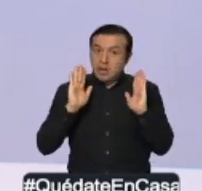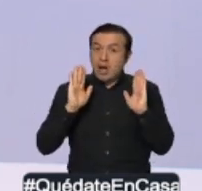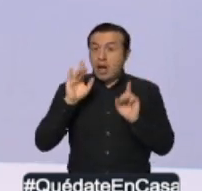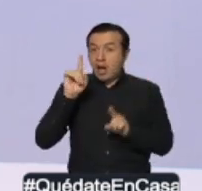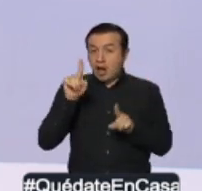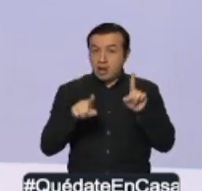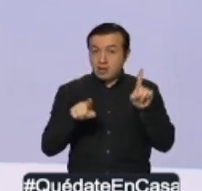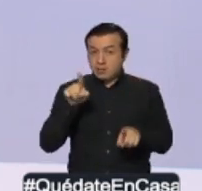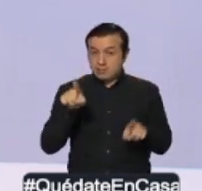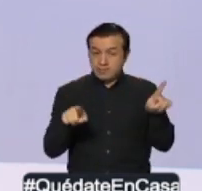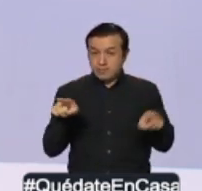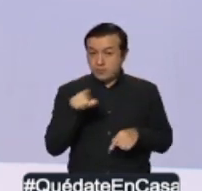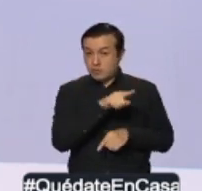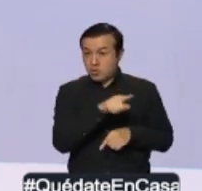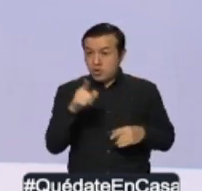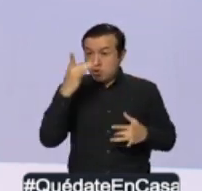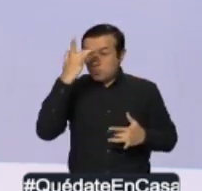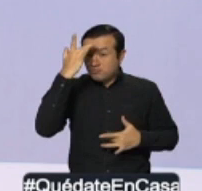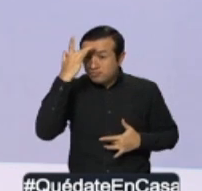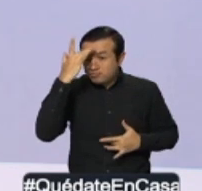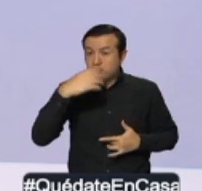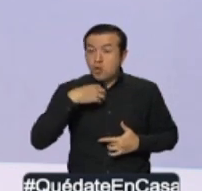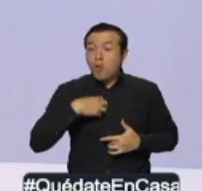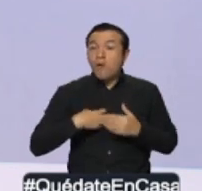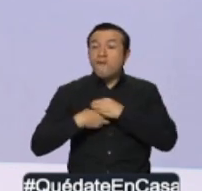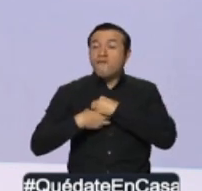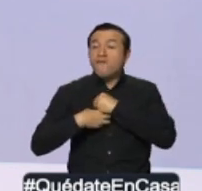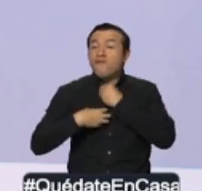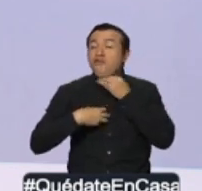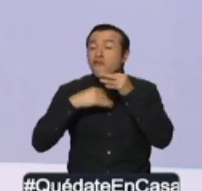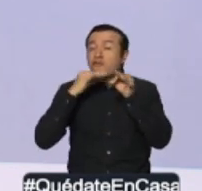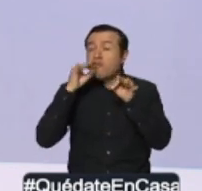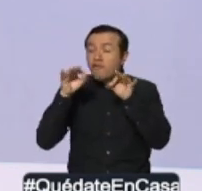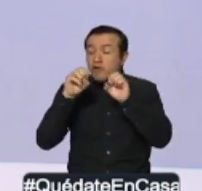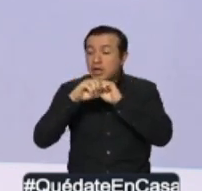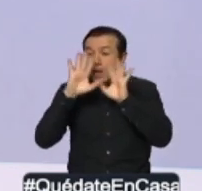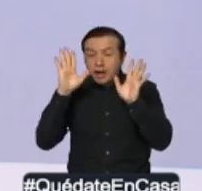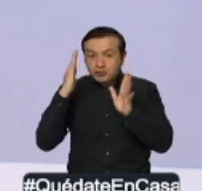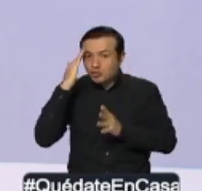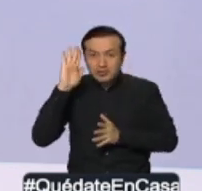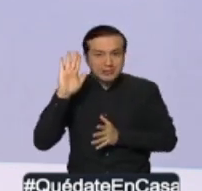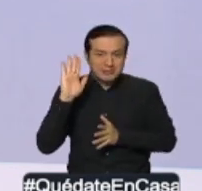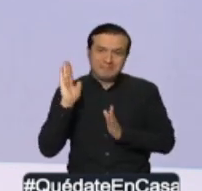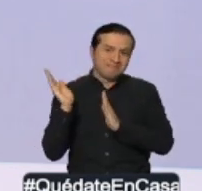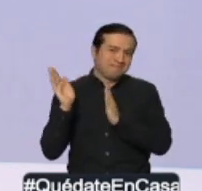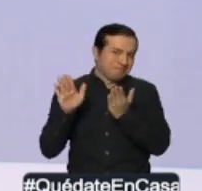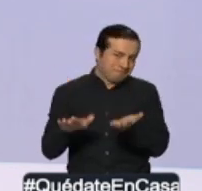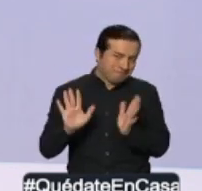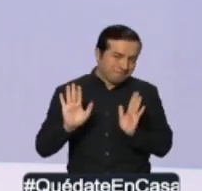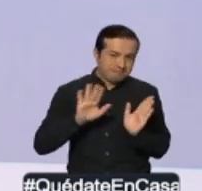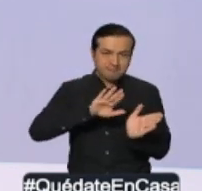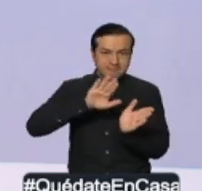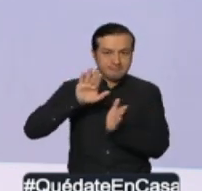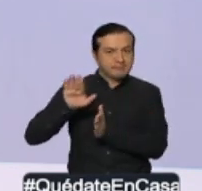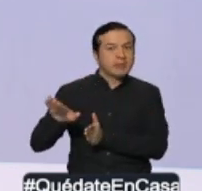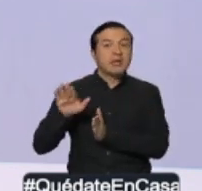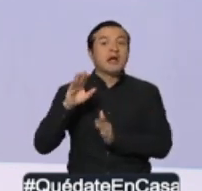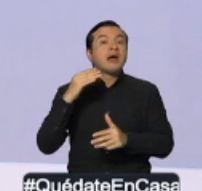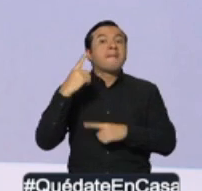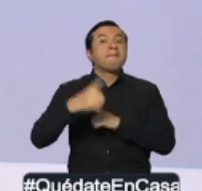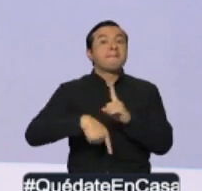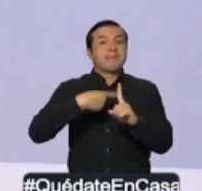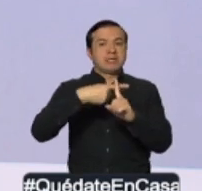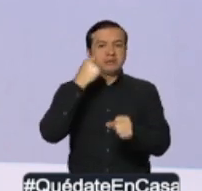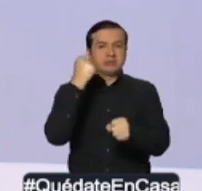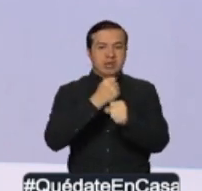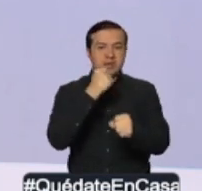del virus COVID-19 no son concluyentes. Adicionalmente, nos encontramos realizando un trabajo conjunto